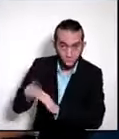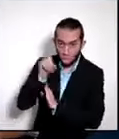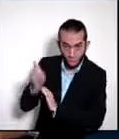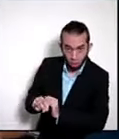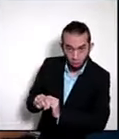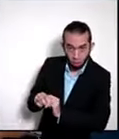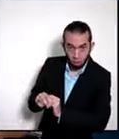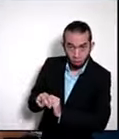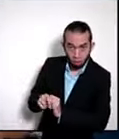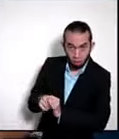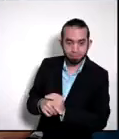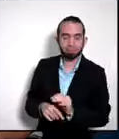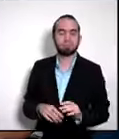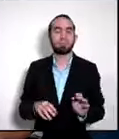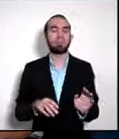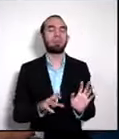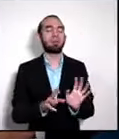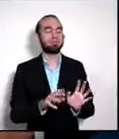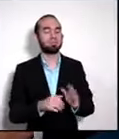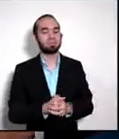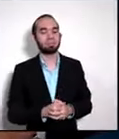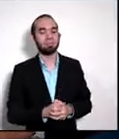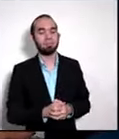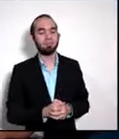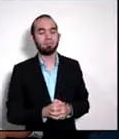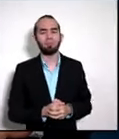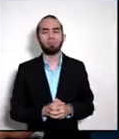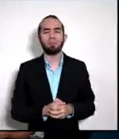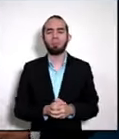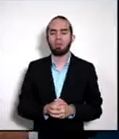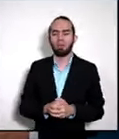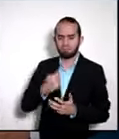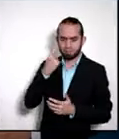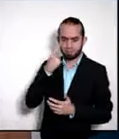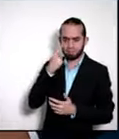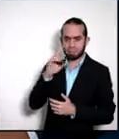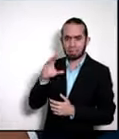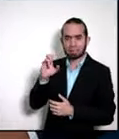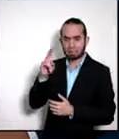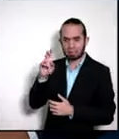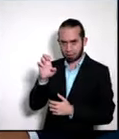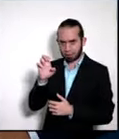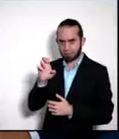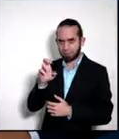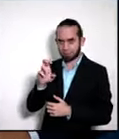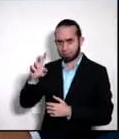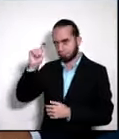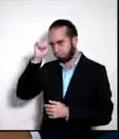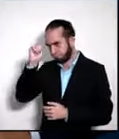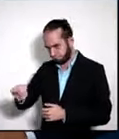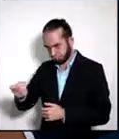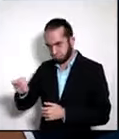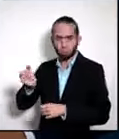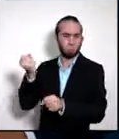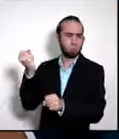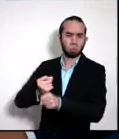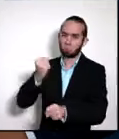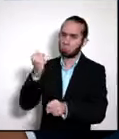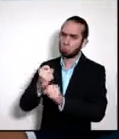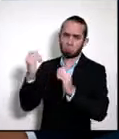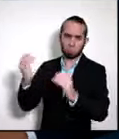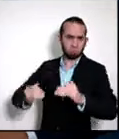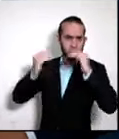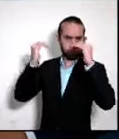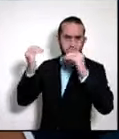claramente Sinde hay que reconocer que Sinde ha hecho cosas extraordinarias para este